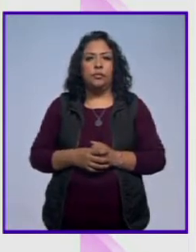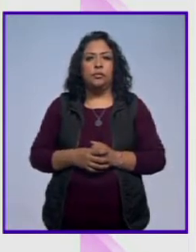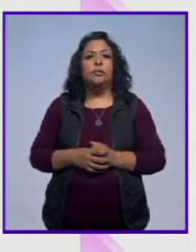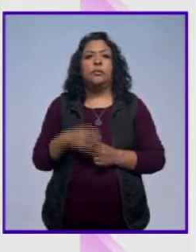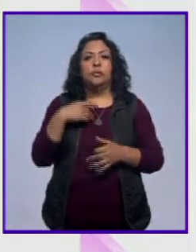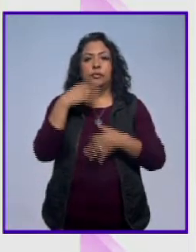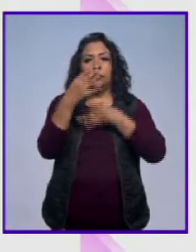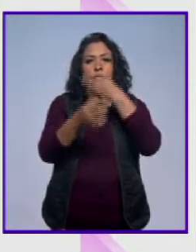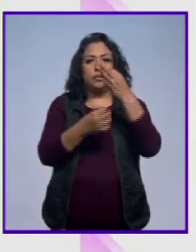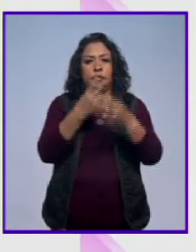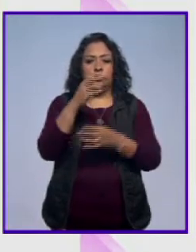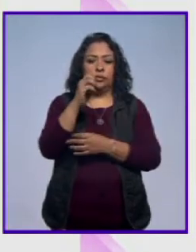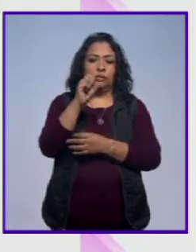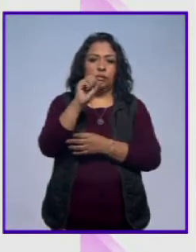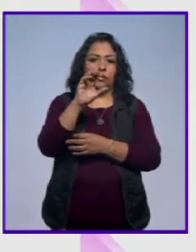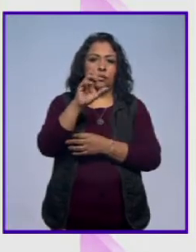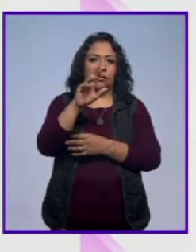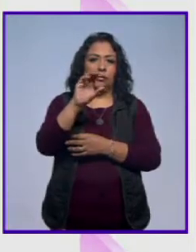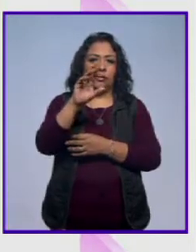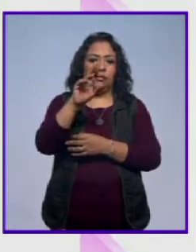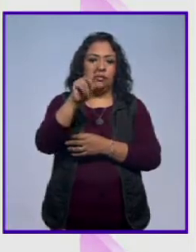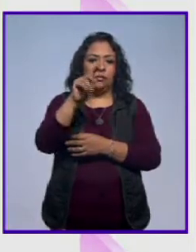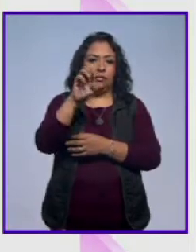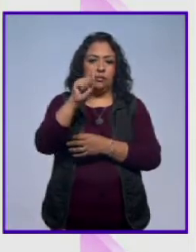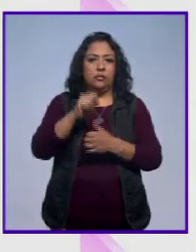Noticias 22, Oscar Cortés.